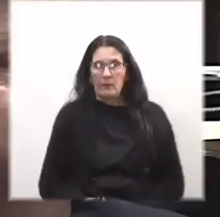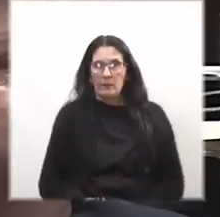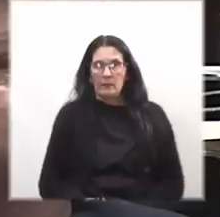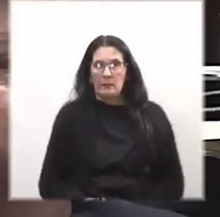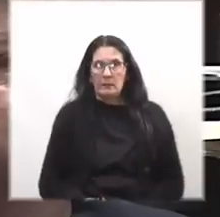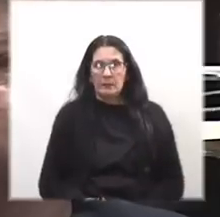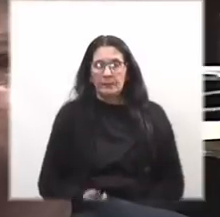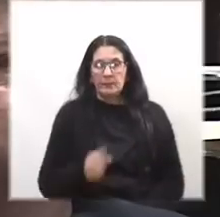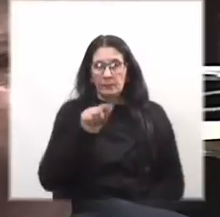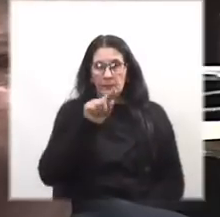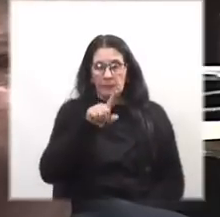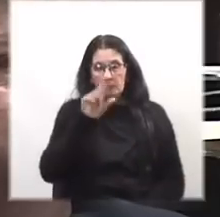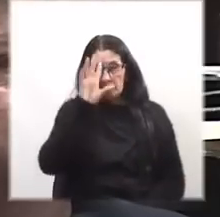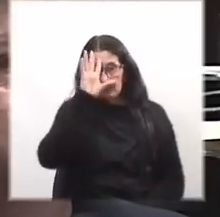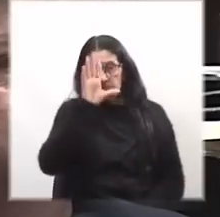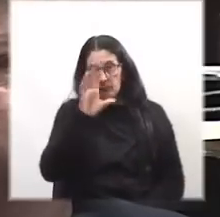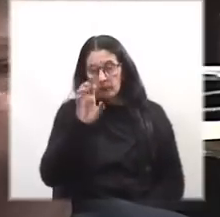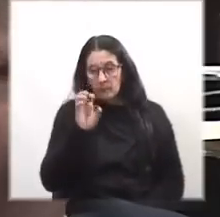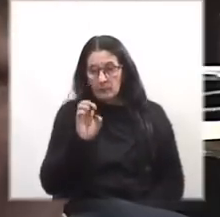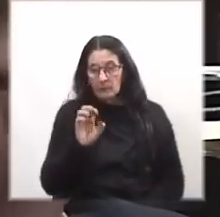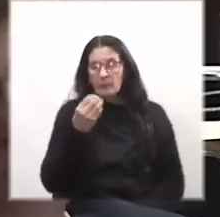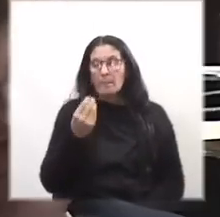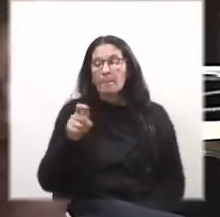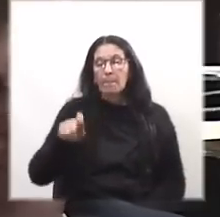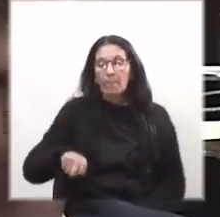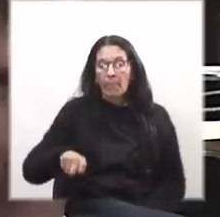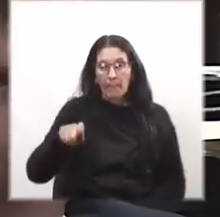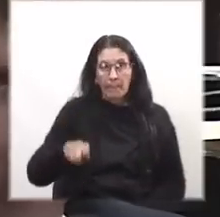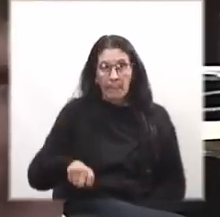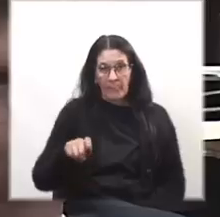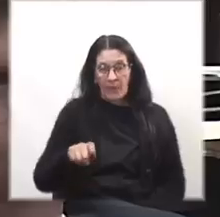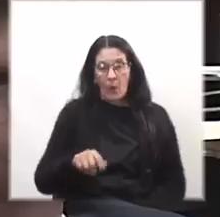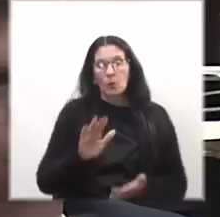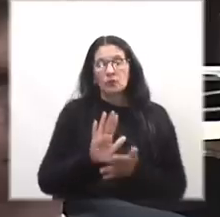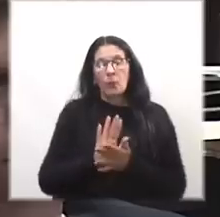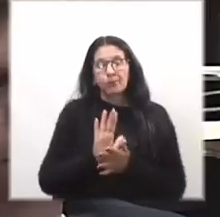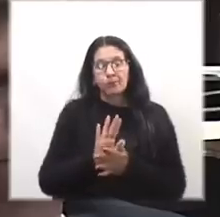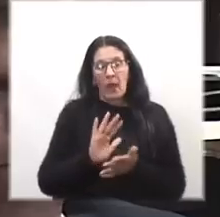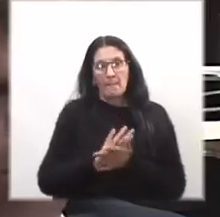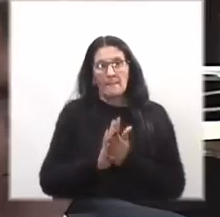Usted recuerda, señor presidente, que los jueces son imparciales.